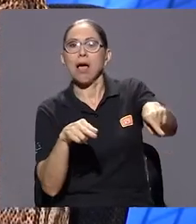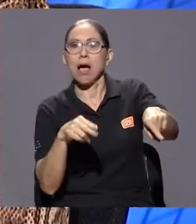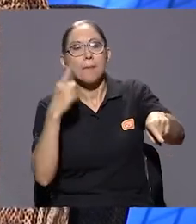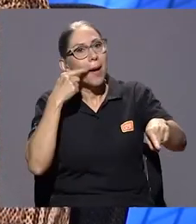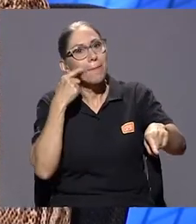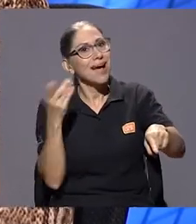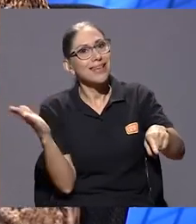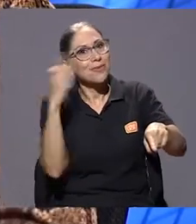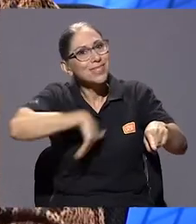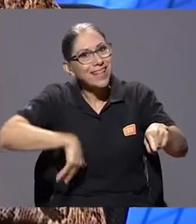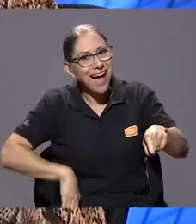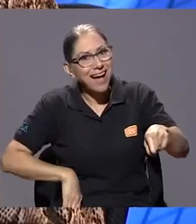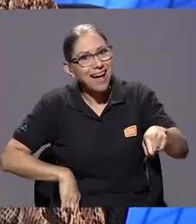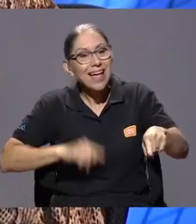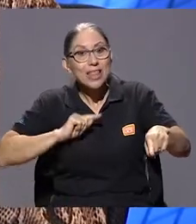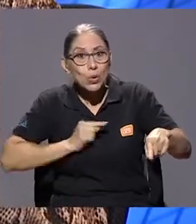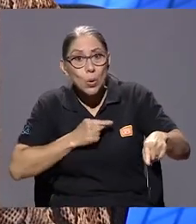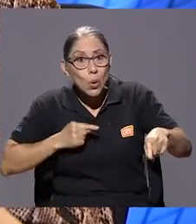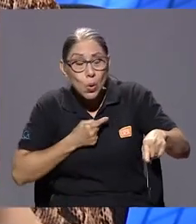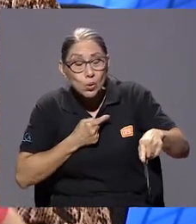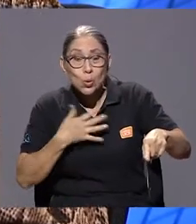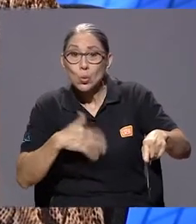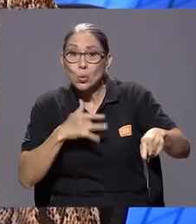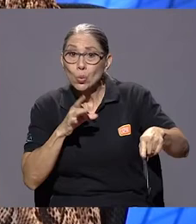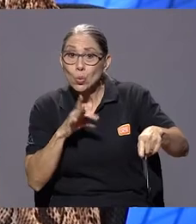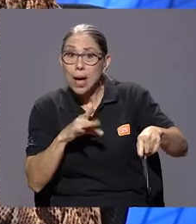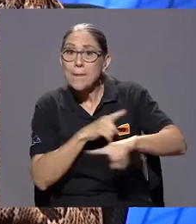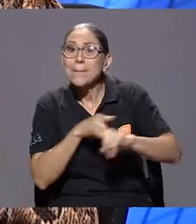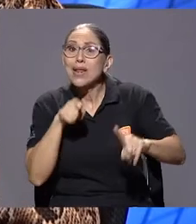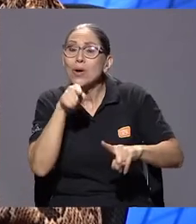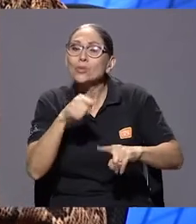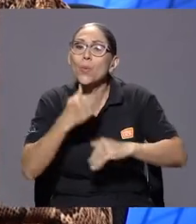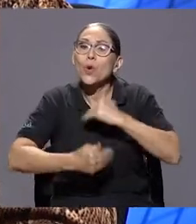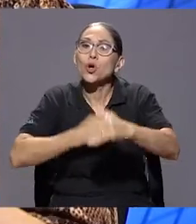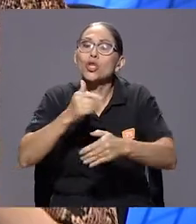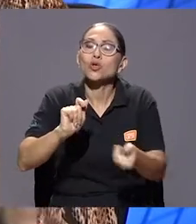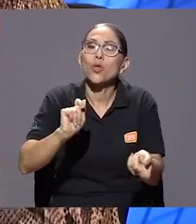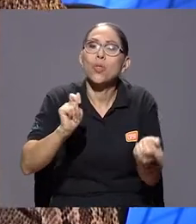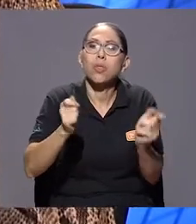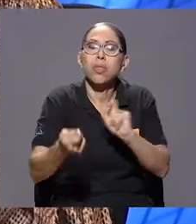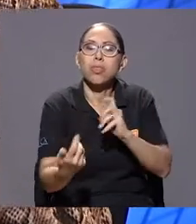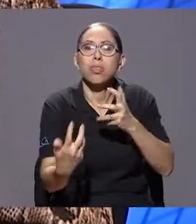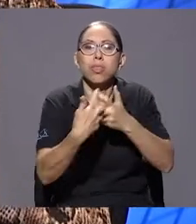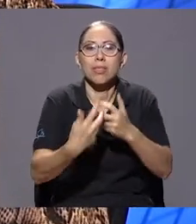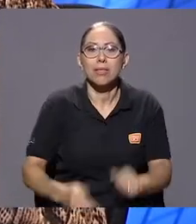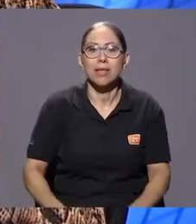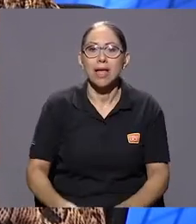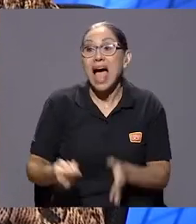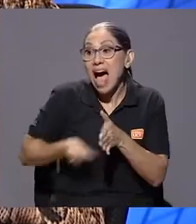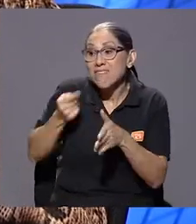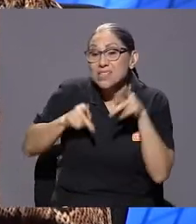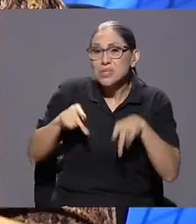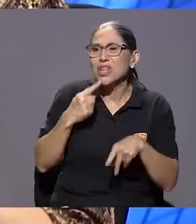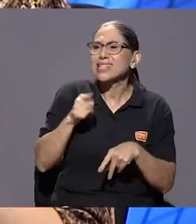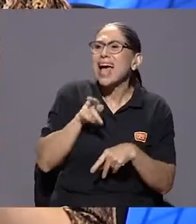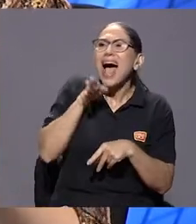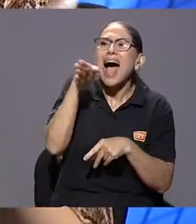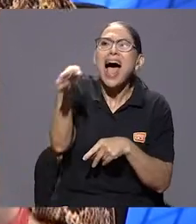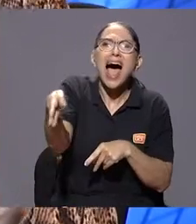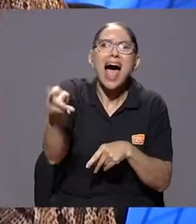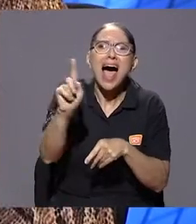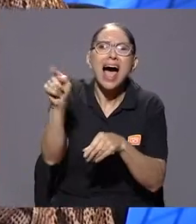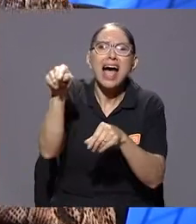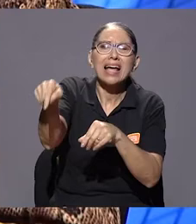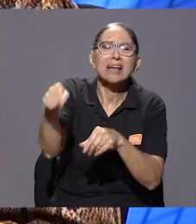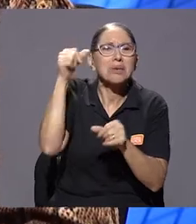eso aunque suene doloroso y aunque suene frío es un proceso de readaptación porque entonces, no, a este lugar no vamos porque nos recuerda la pérdida, no, esta